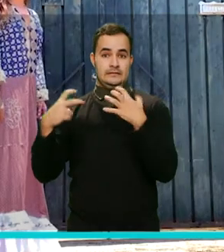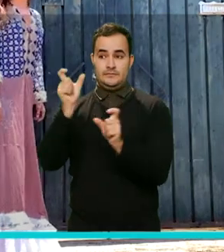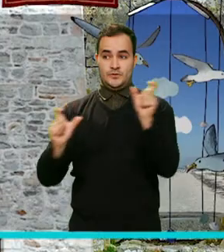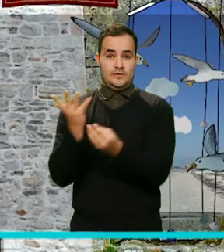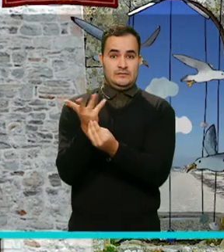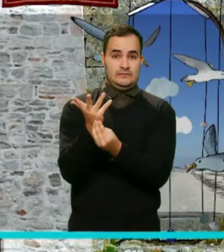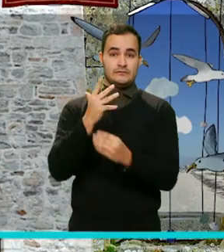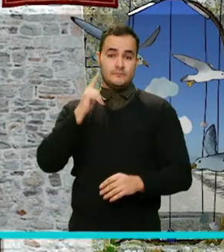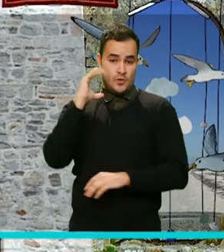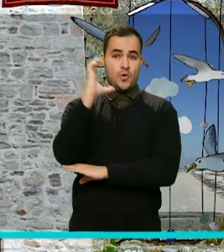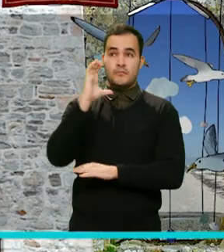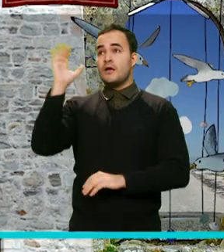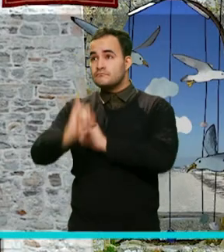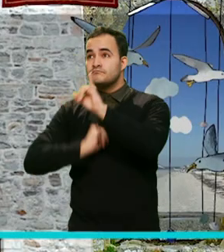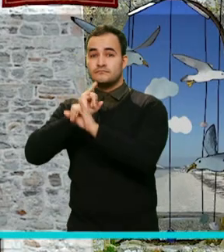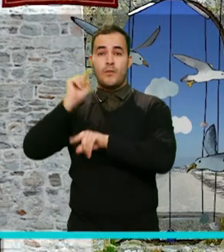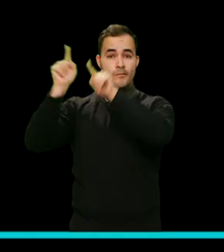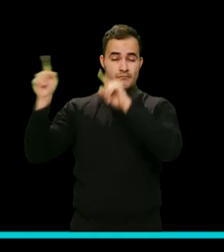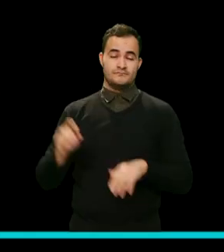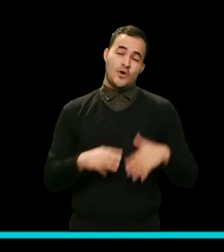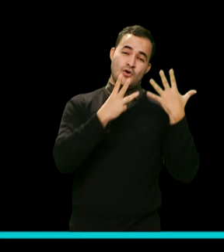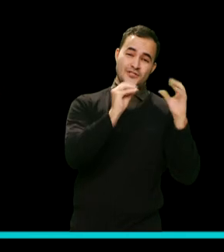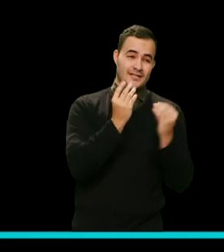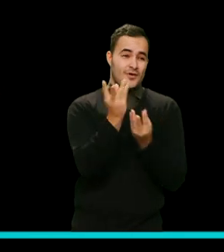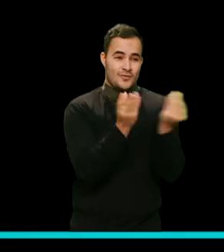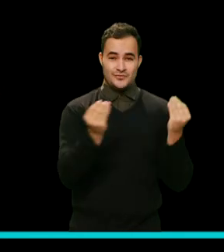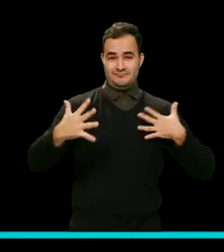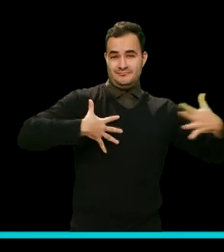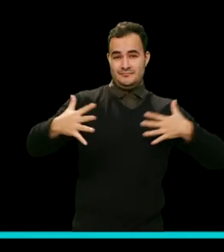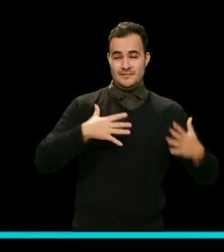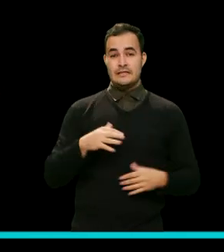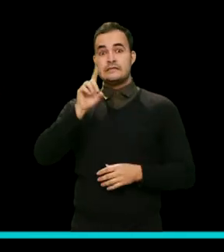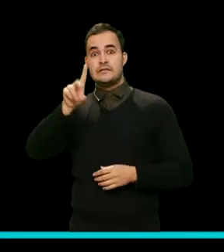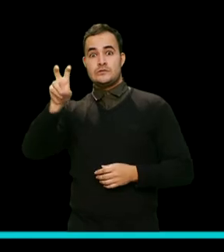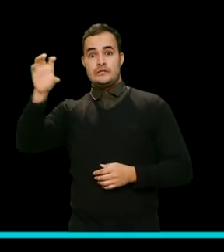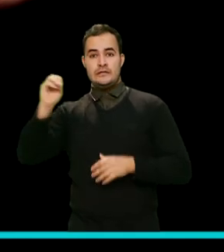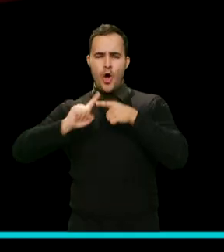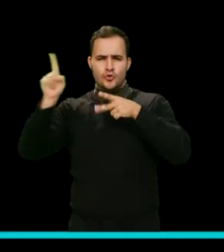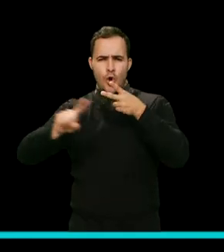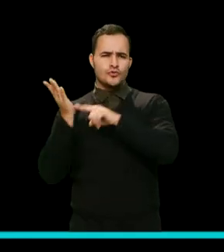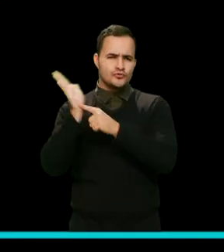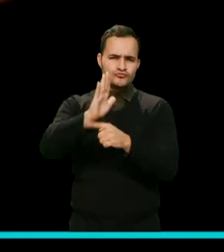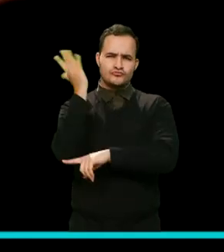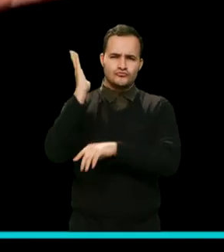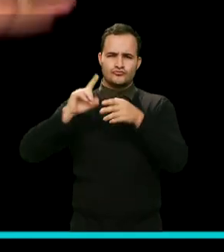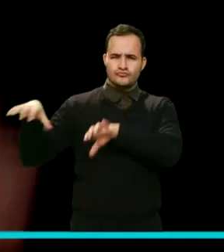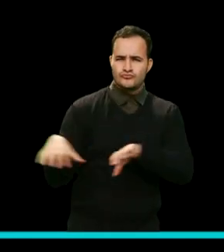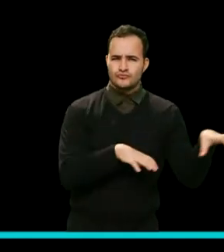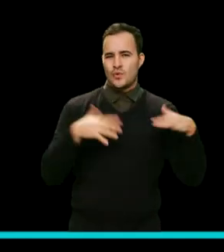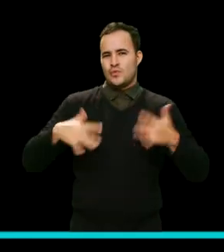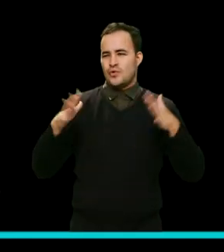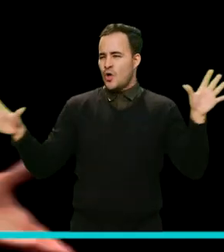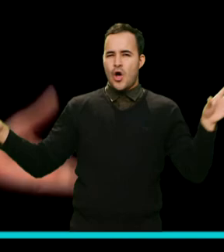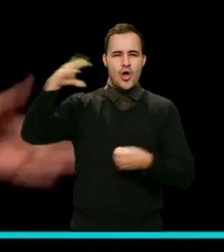700 artistas nacionales e internacionales, cerca de 80 grupos de teatro y más de 170 eventos darán vida a